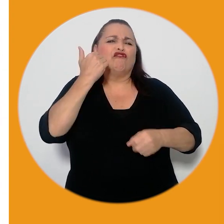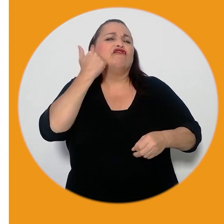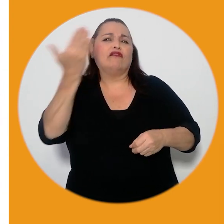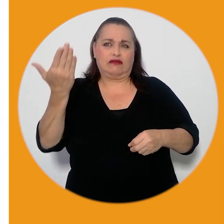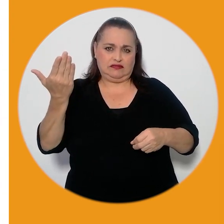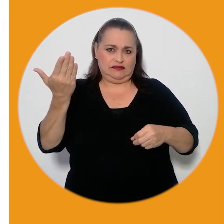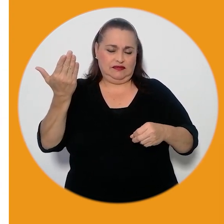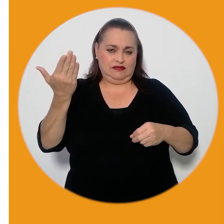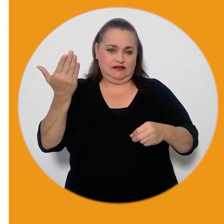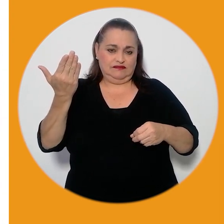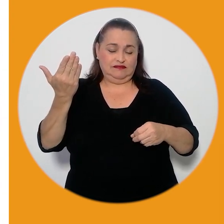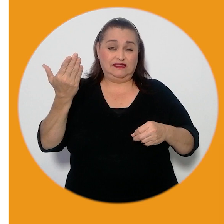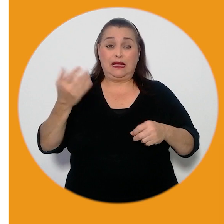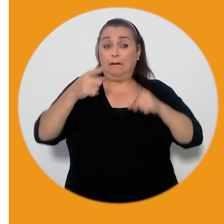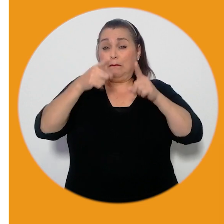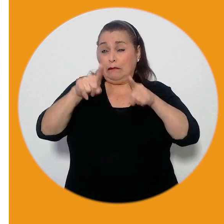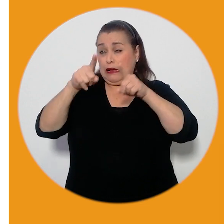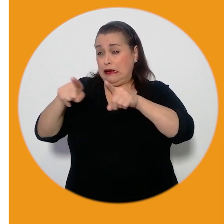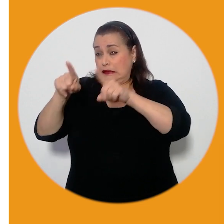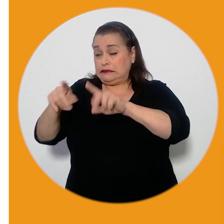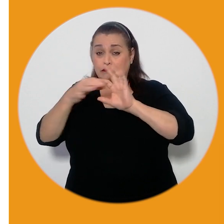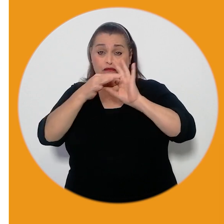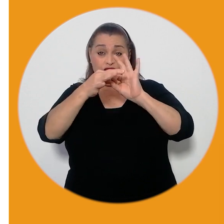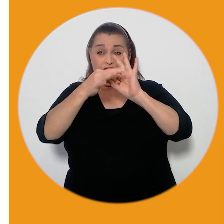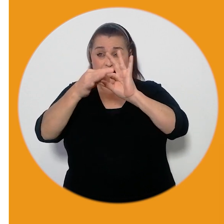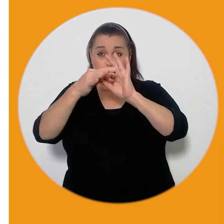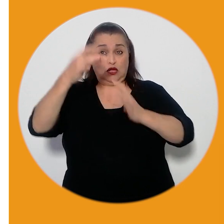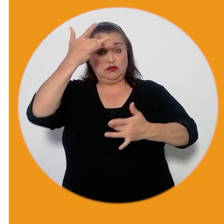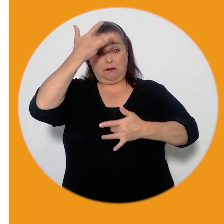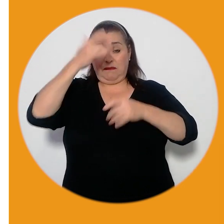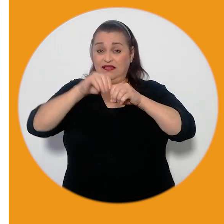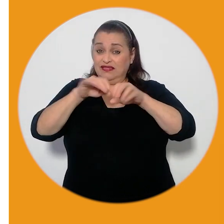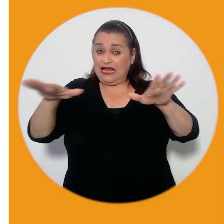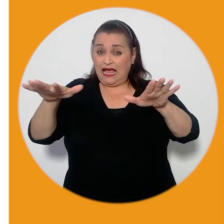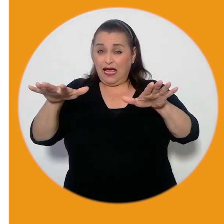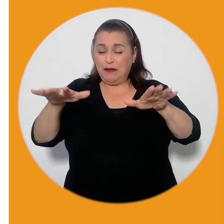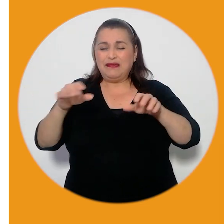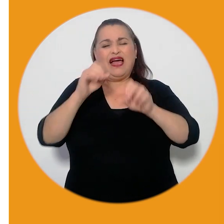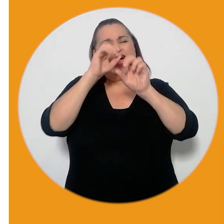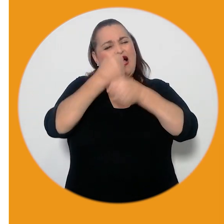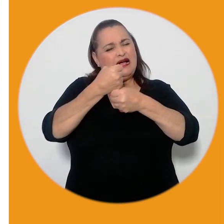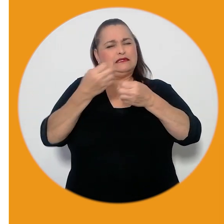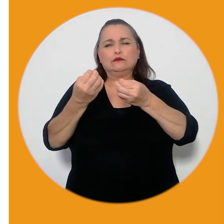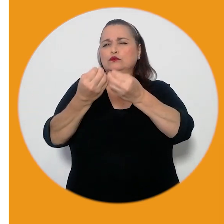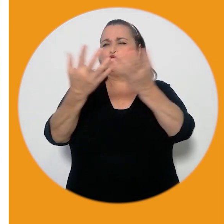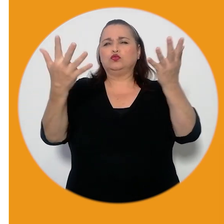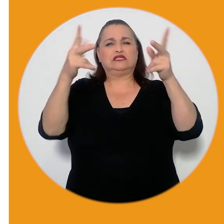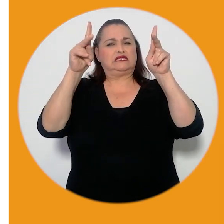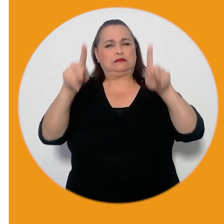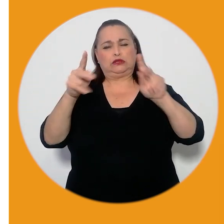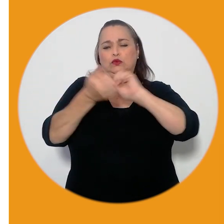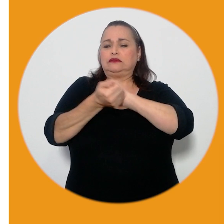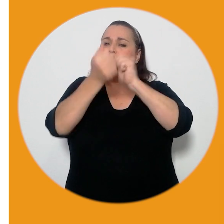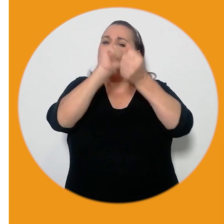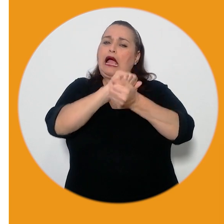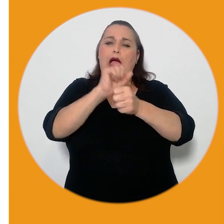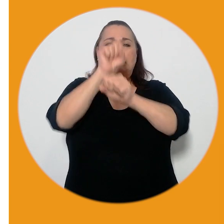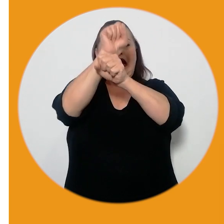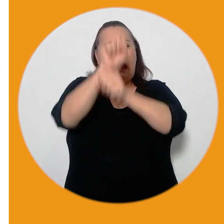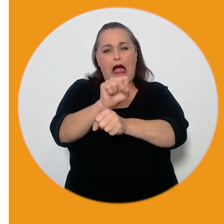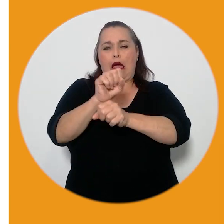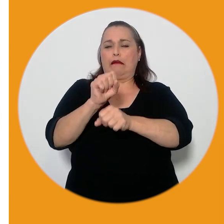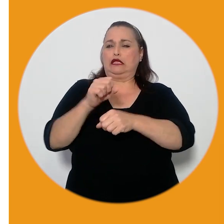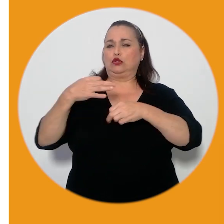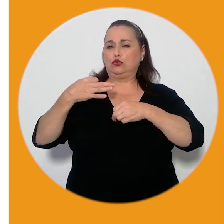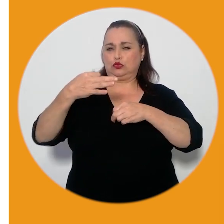los acontecimientos relacionados con la pandemia han hecho que muchas personas hayamos cambiado nuestros